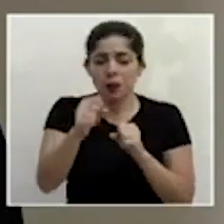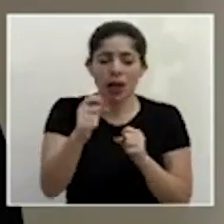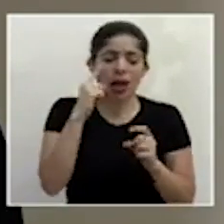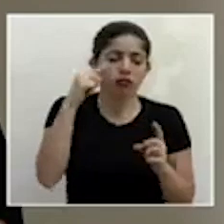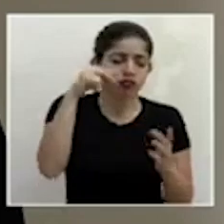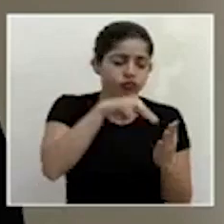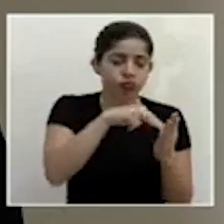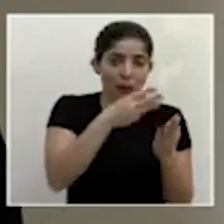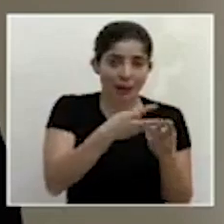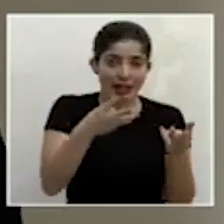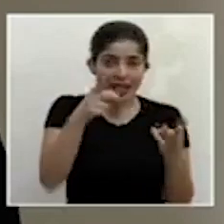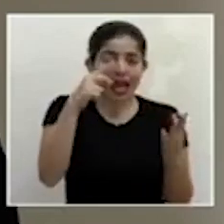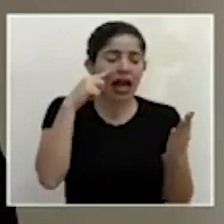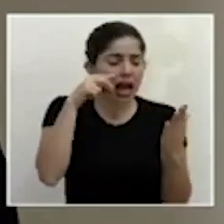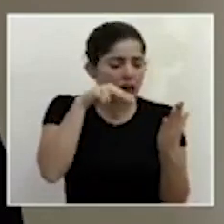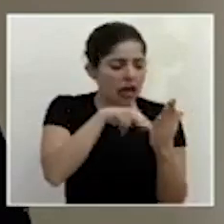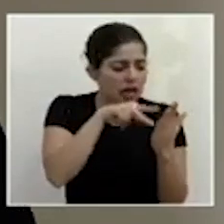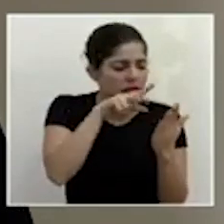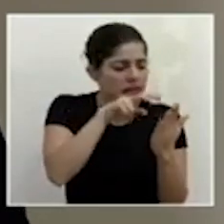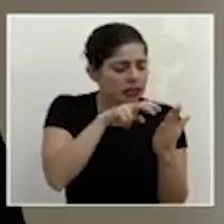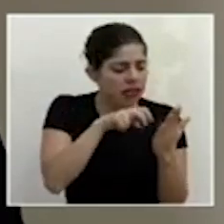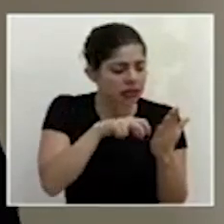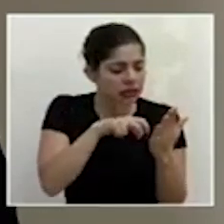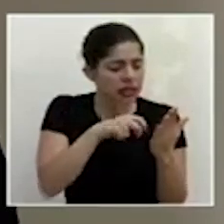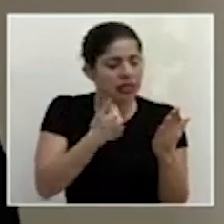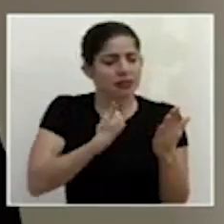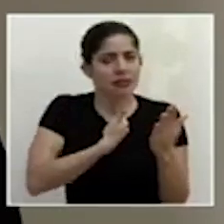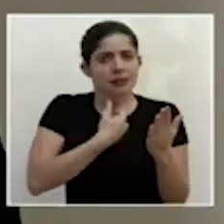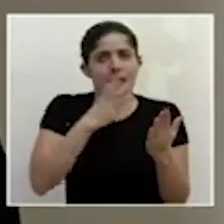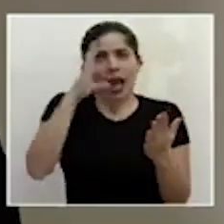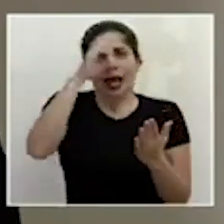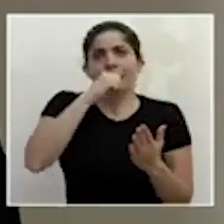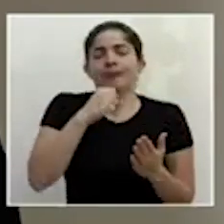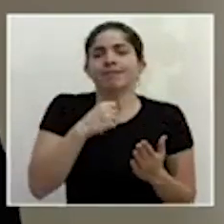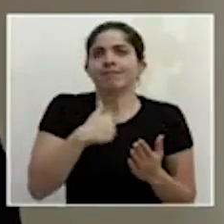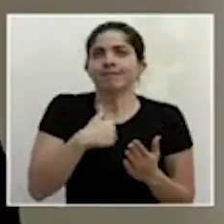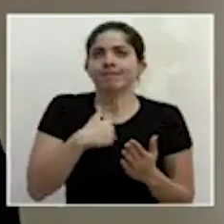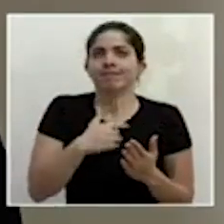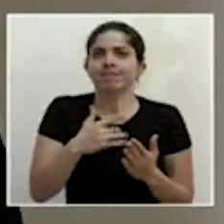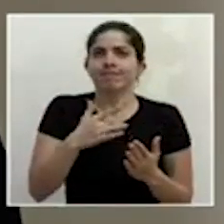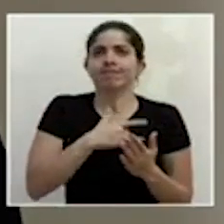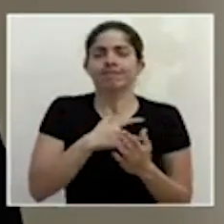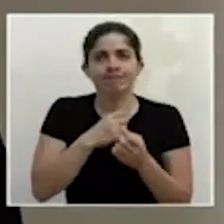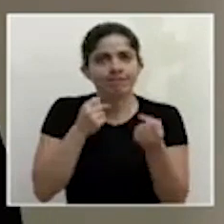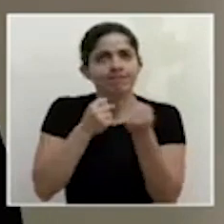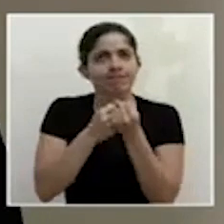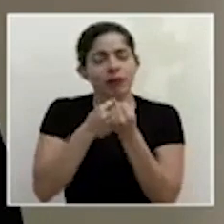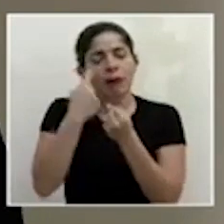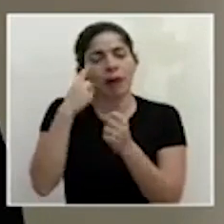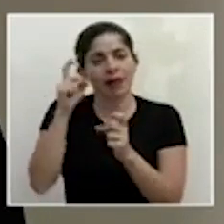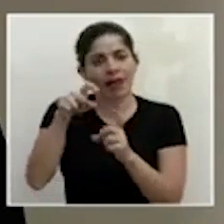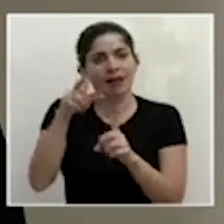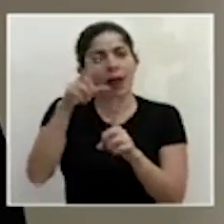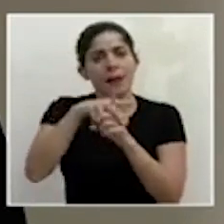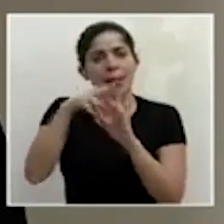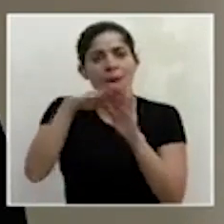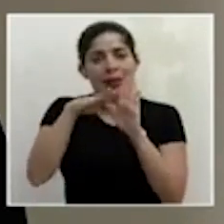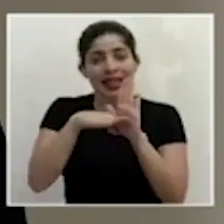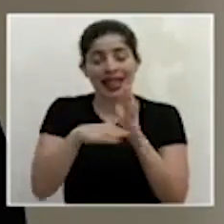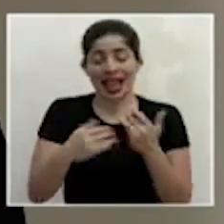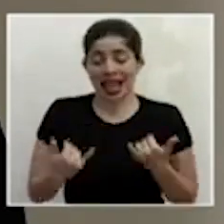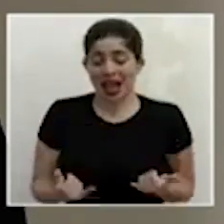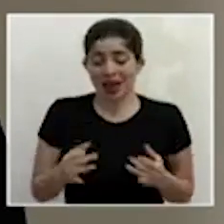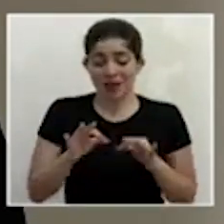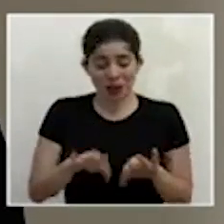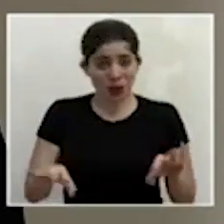el material y sobre todo a ponernos la camiseta de la implementación de las medidas es fundamental en este momento que nos